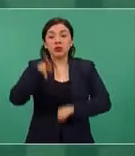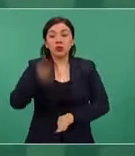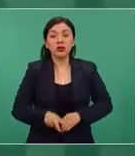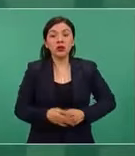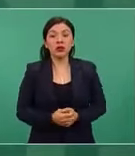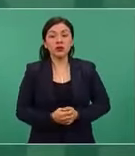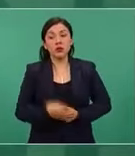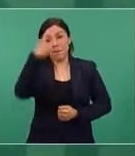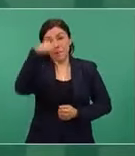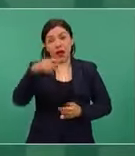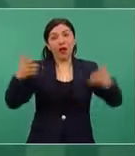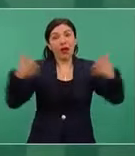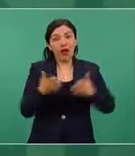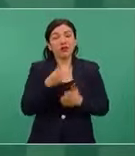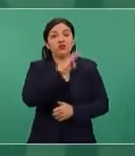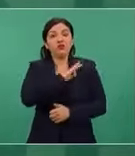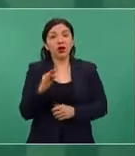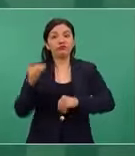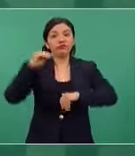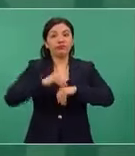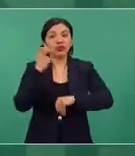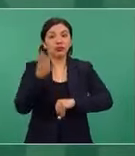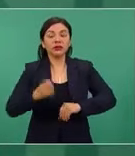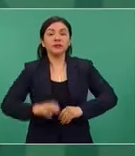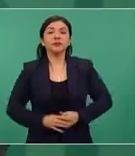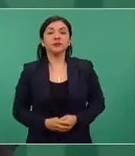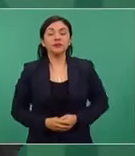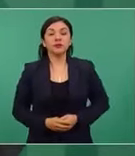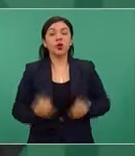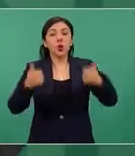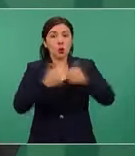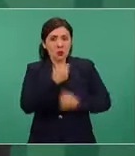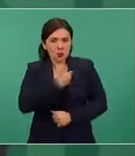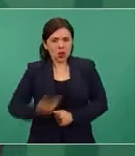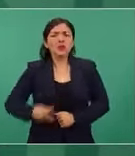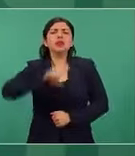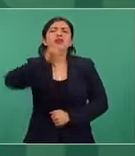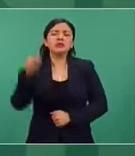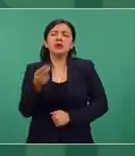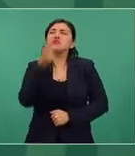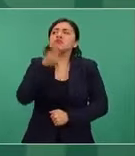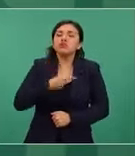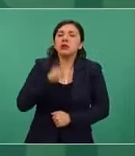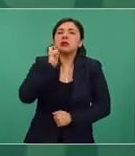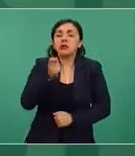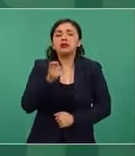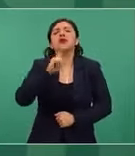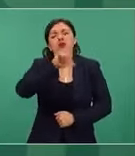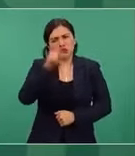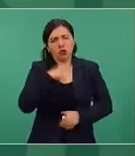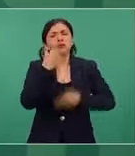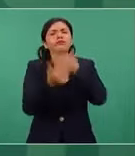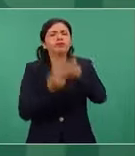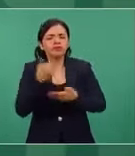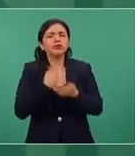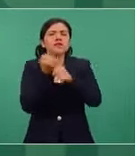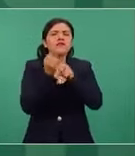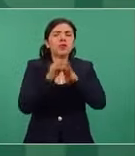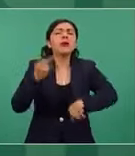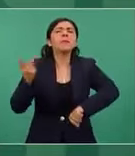para lograr este objetivo. Ya el presidente nos irá dando sus instrucciones, pero les estaré informando qué avances tenemos.